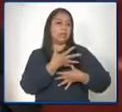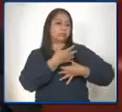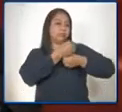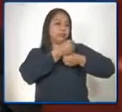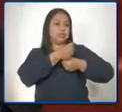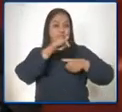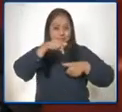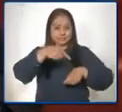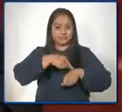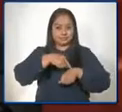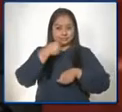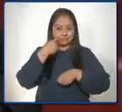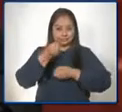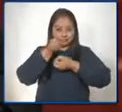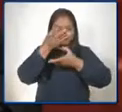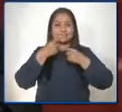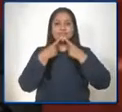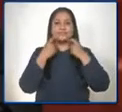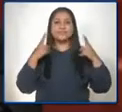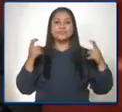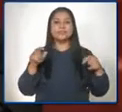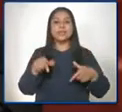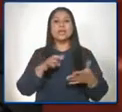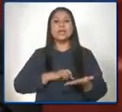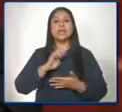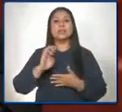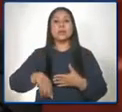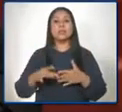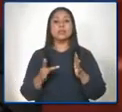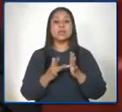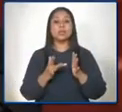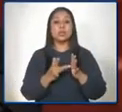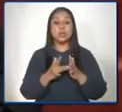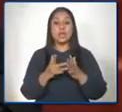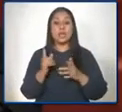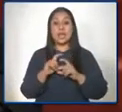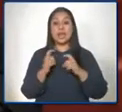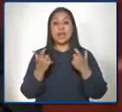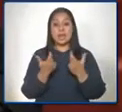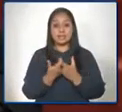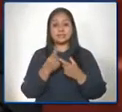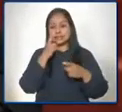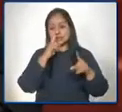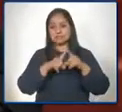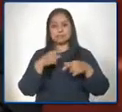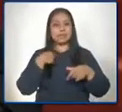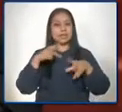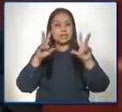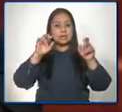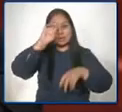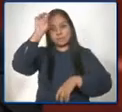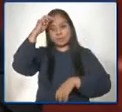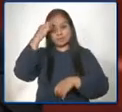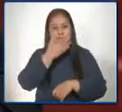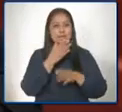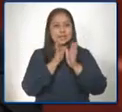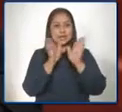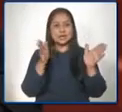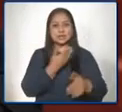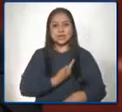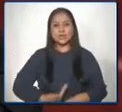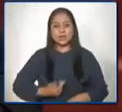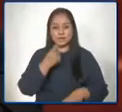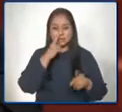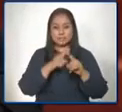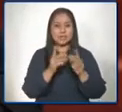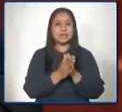para este momento en el programa de tecnología en el aula enmarcado en la política general de gobierno y en el